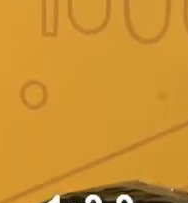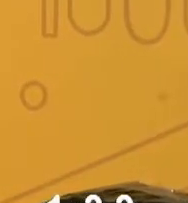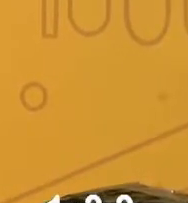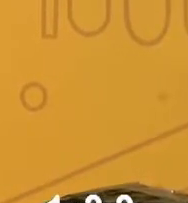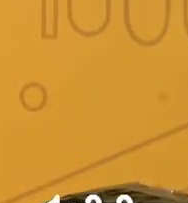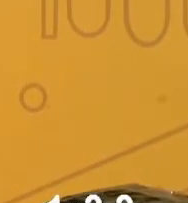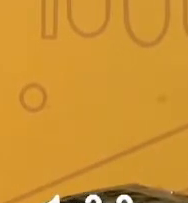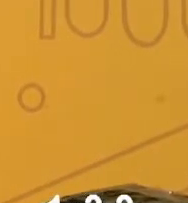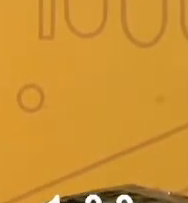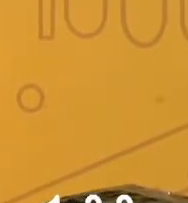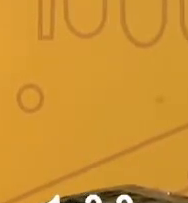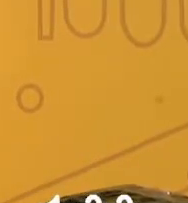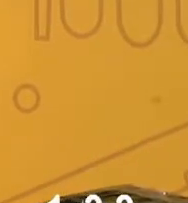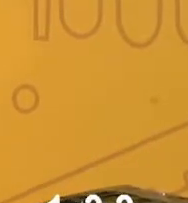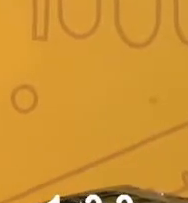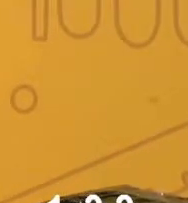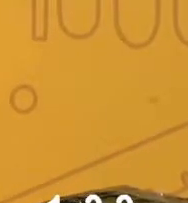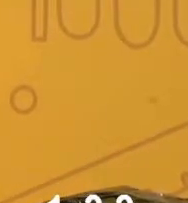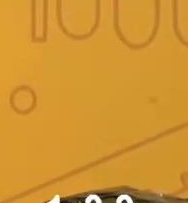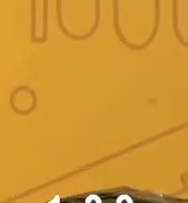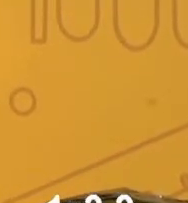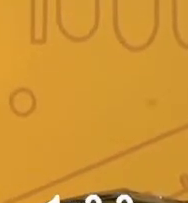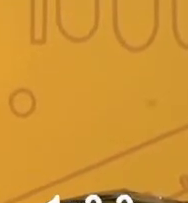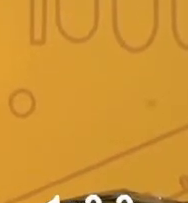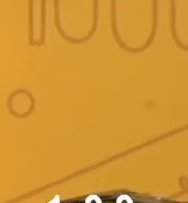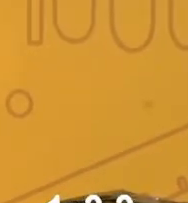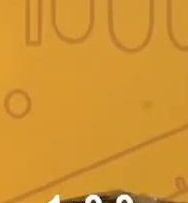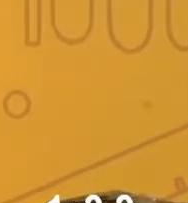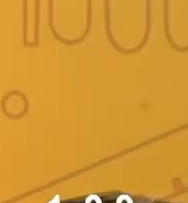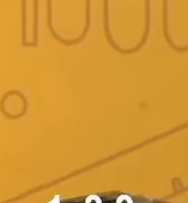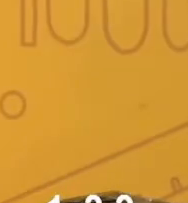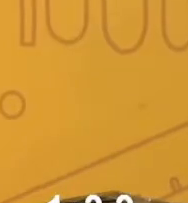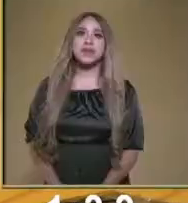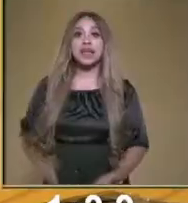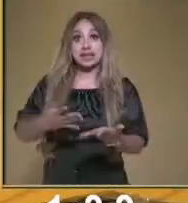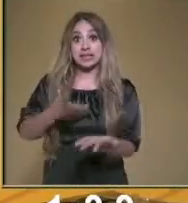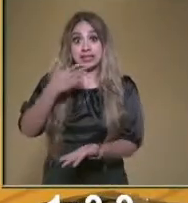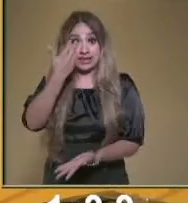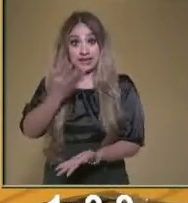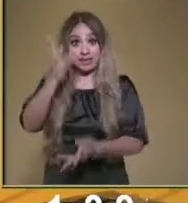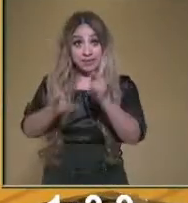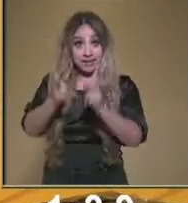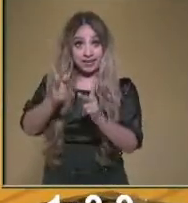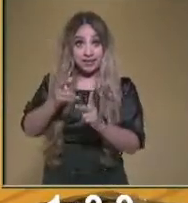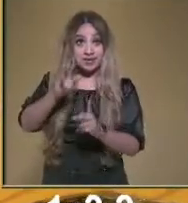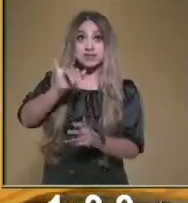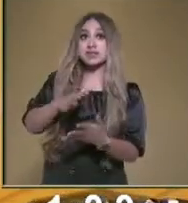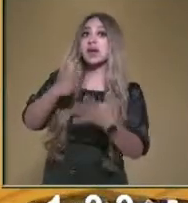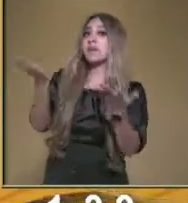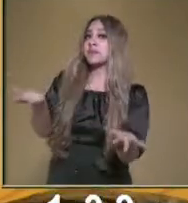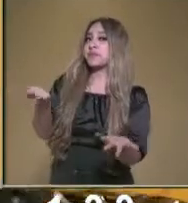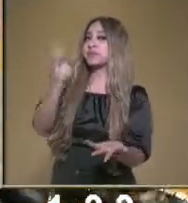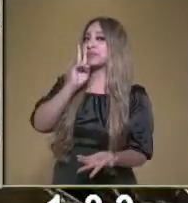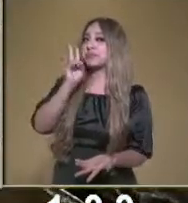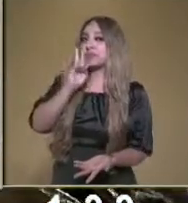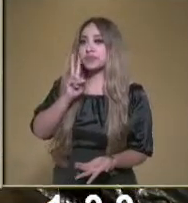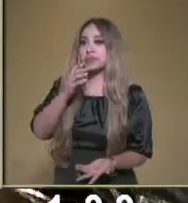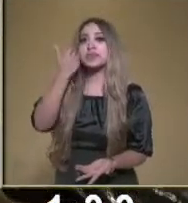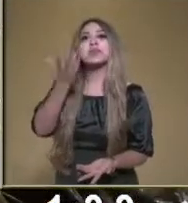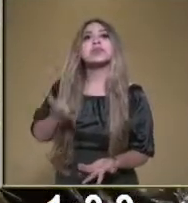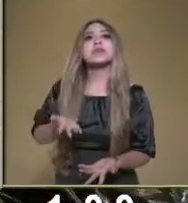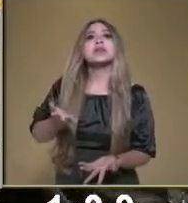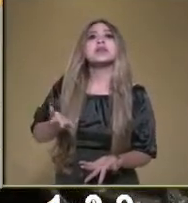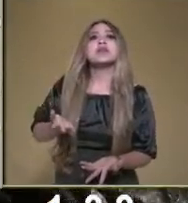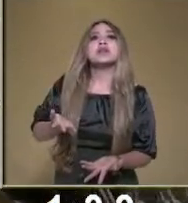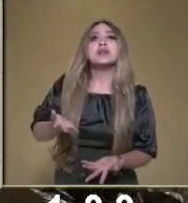feliz y seguiré siendo porque este cuento me ayudó. ¿Quieren que se los cuente? Bueno, pues nada más que termino de